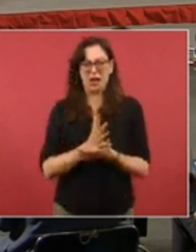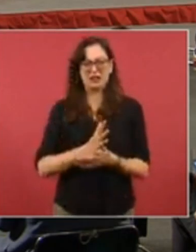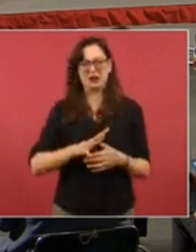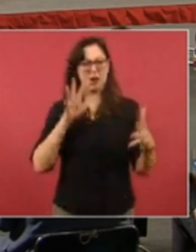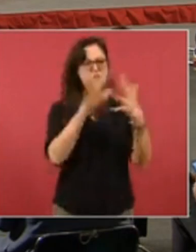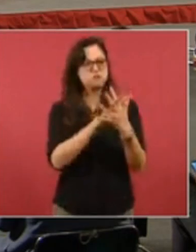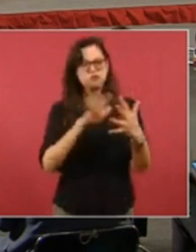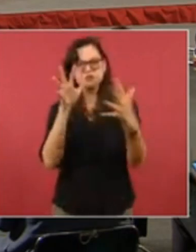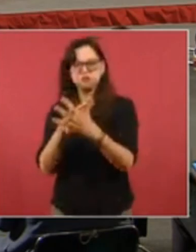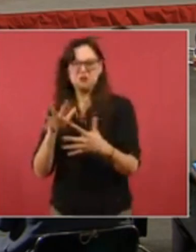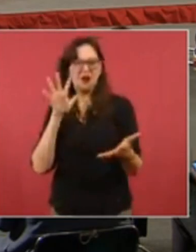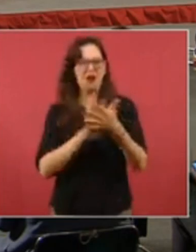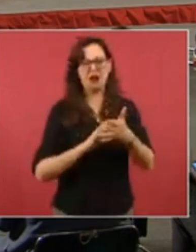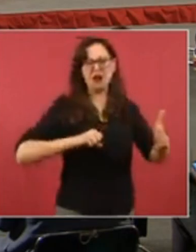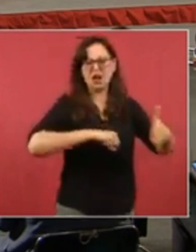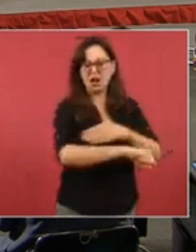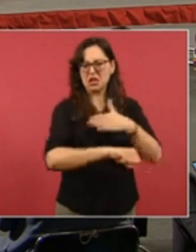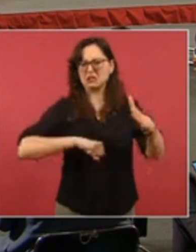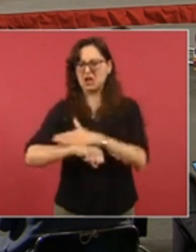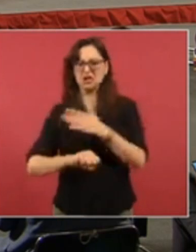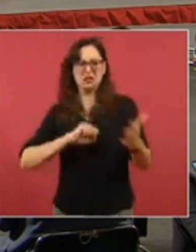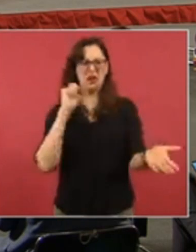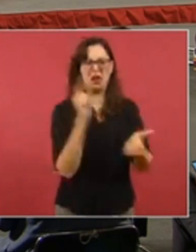con las cárceles con las leyes más severas